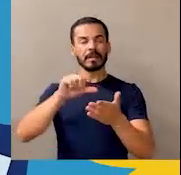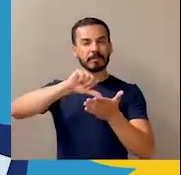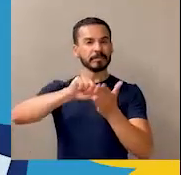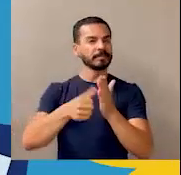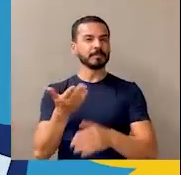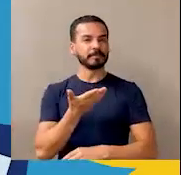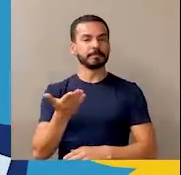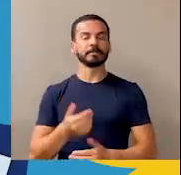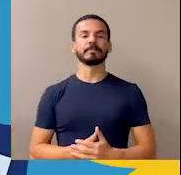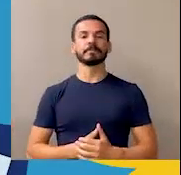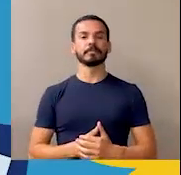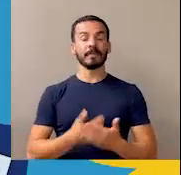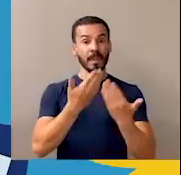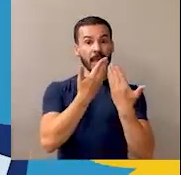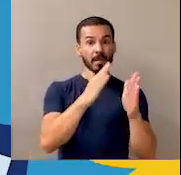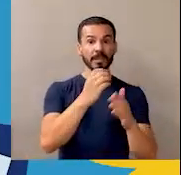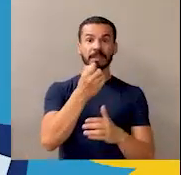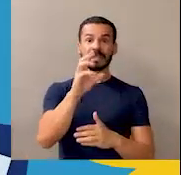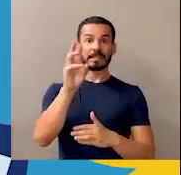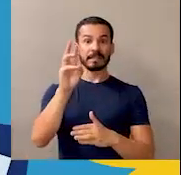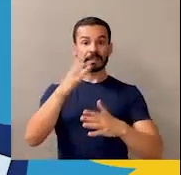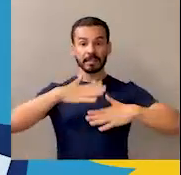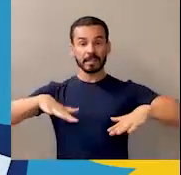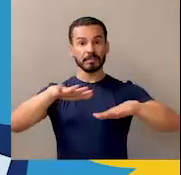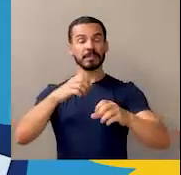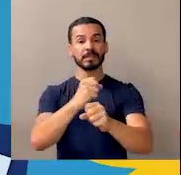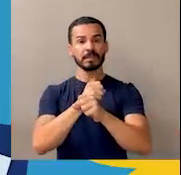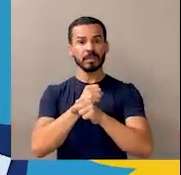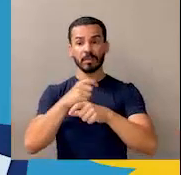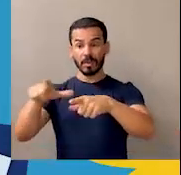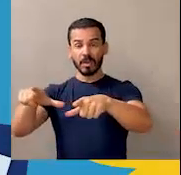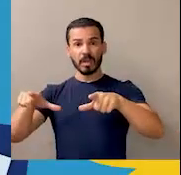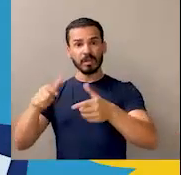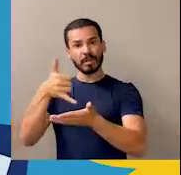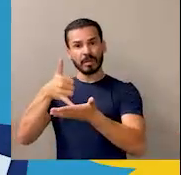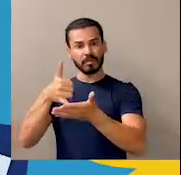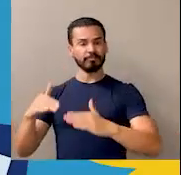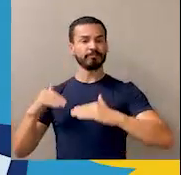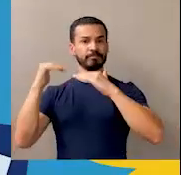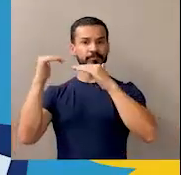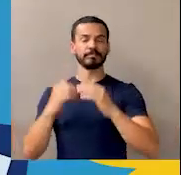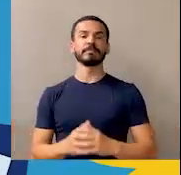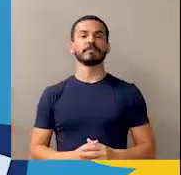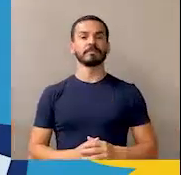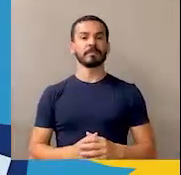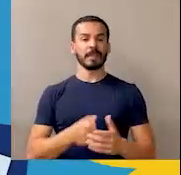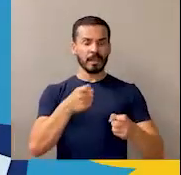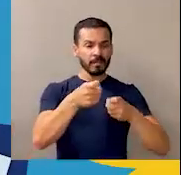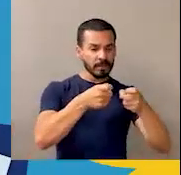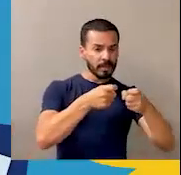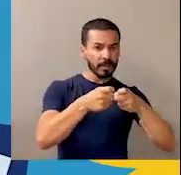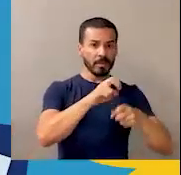destaca la apertura de 16 espacios seguros en zonas de alta vulnerabilidad, la